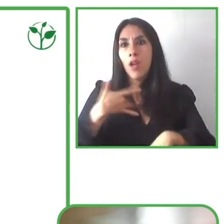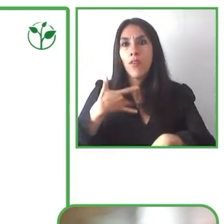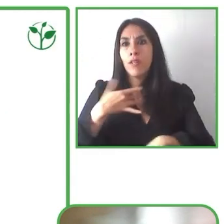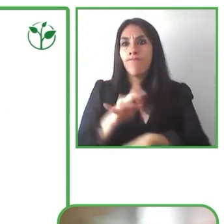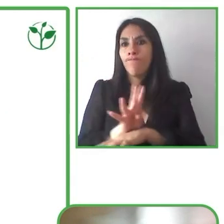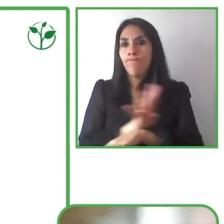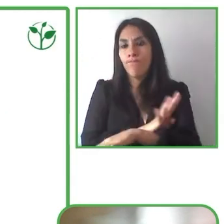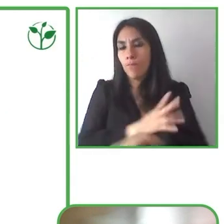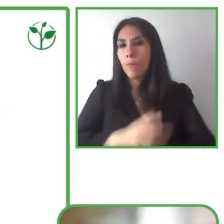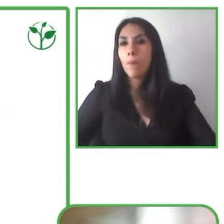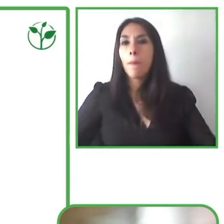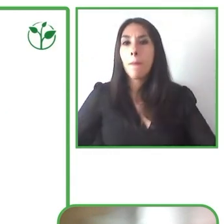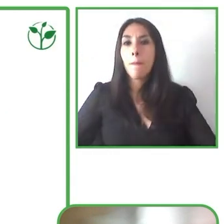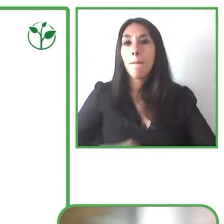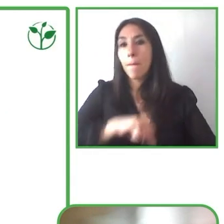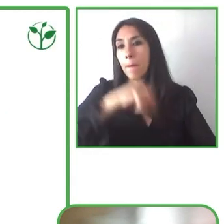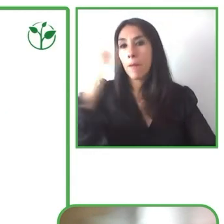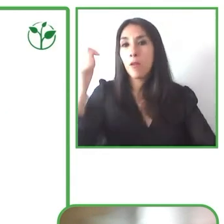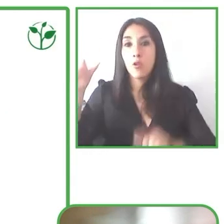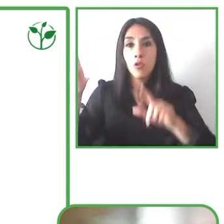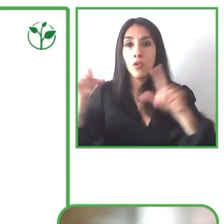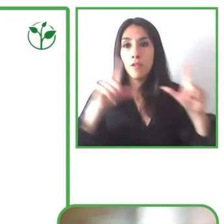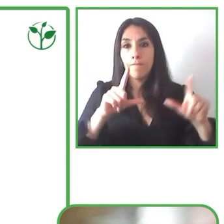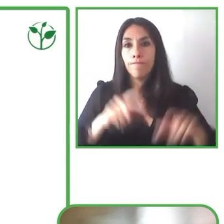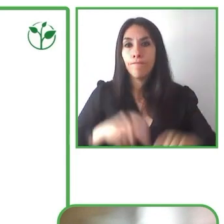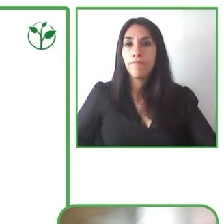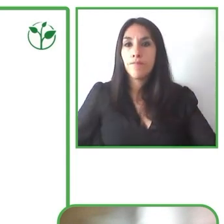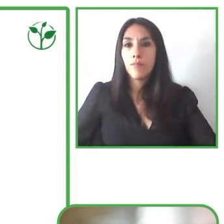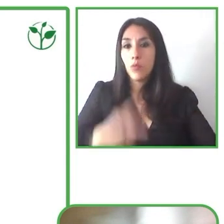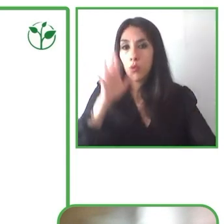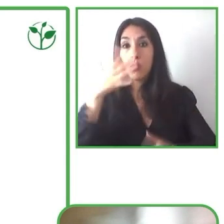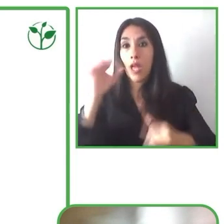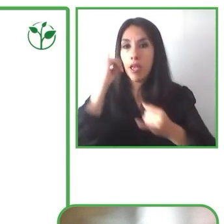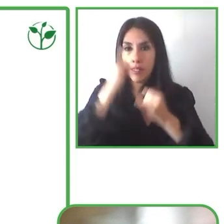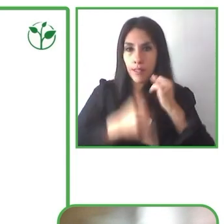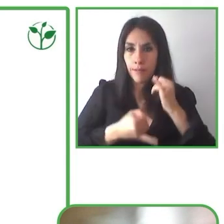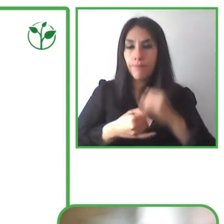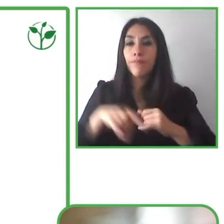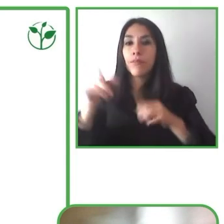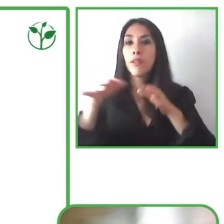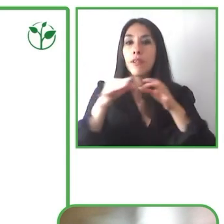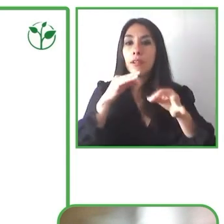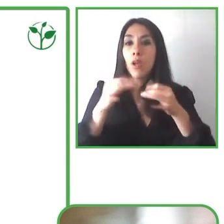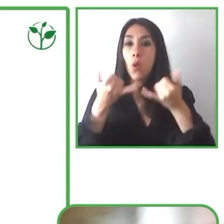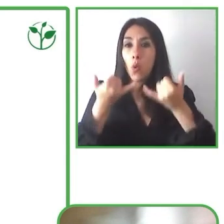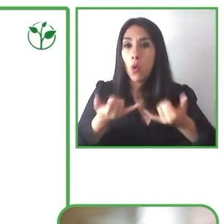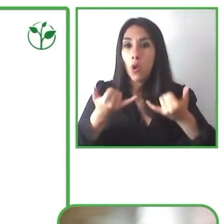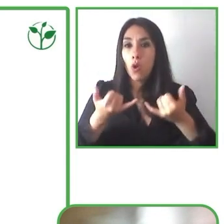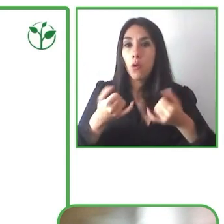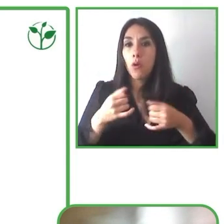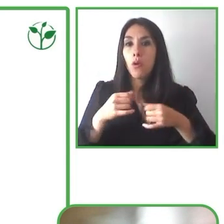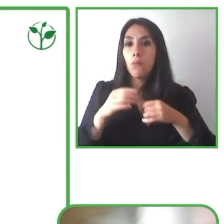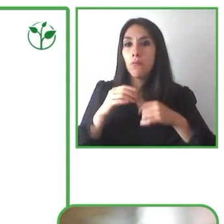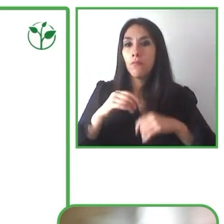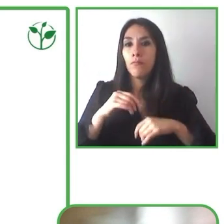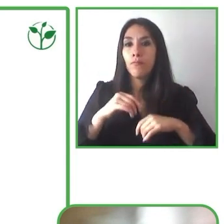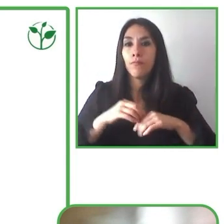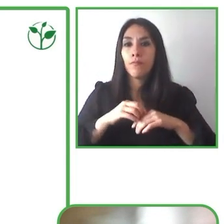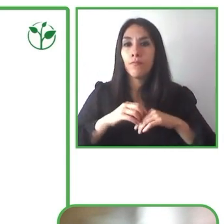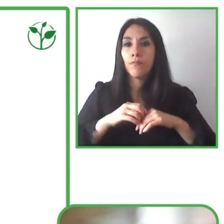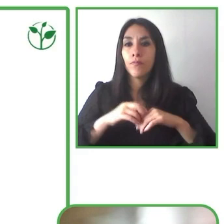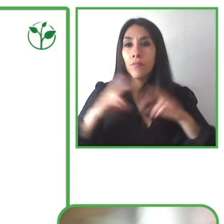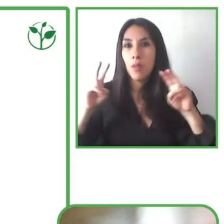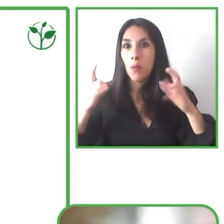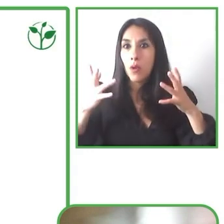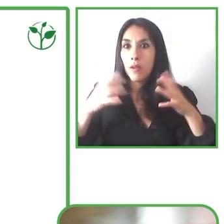es la última. Os digo que estamos ahora mismo con la organización de la octava edición y os invitamos a que participéis en ella y